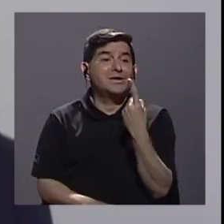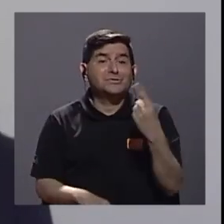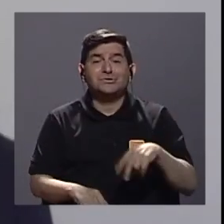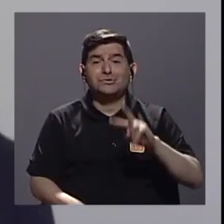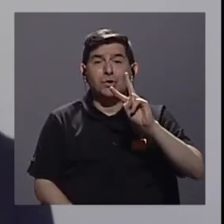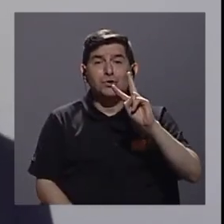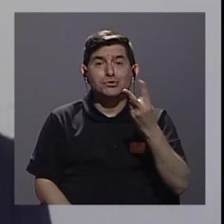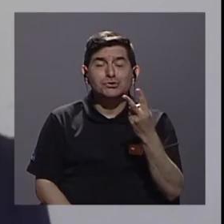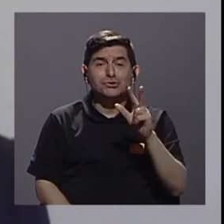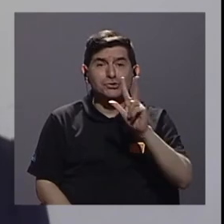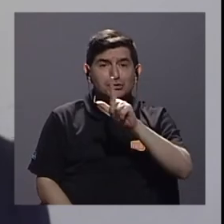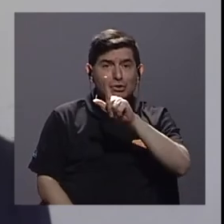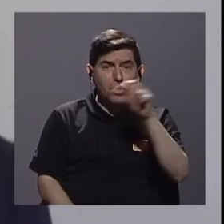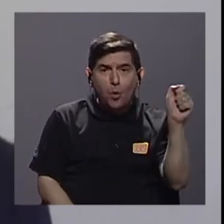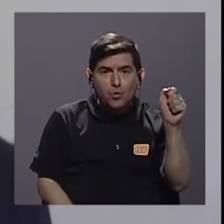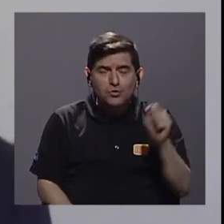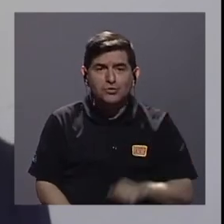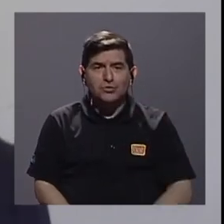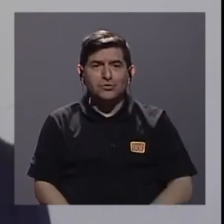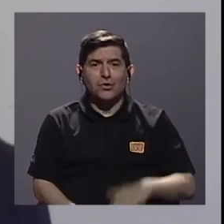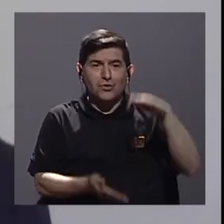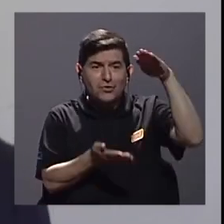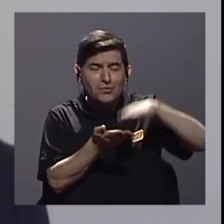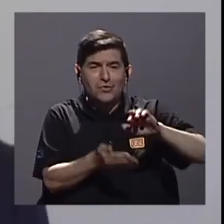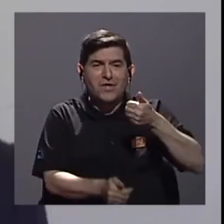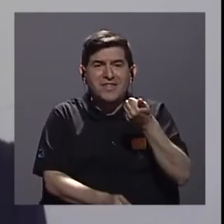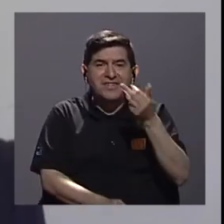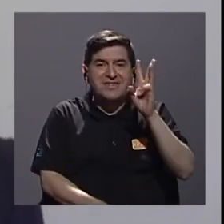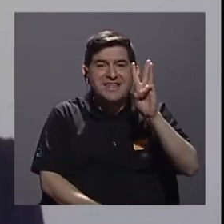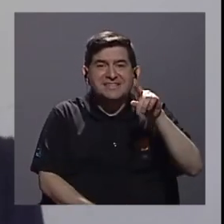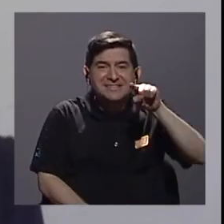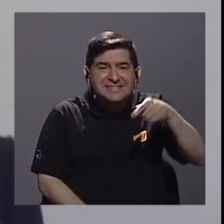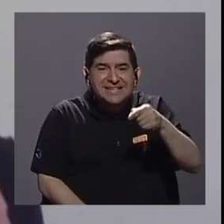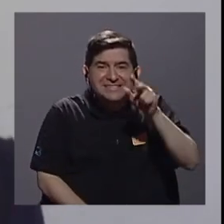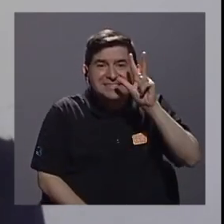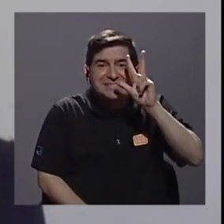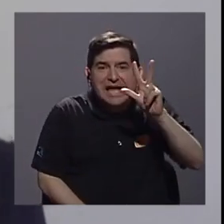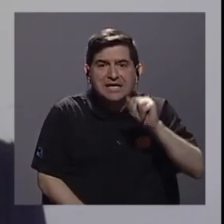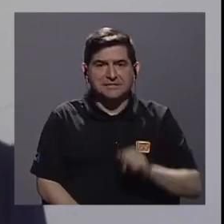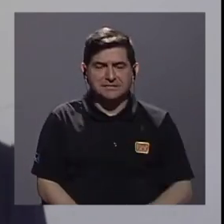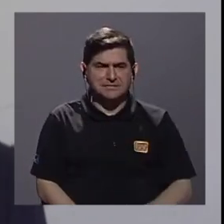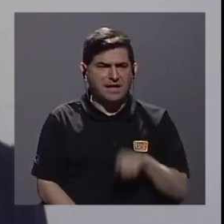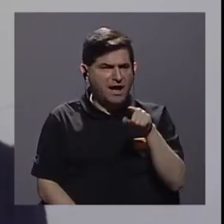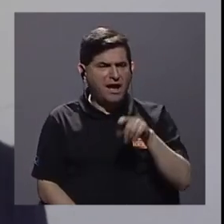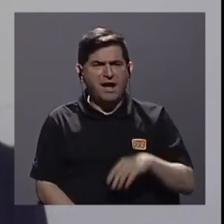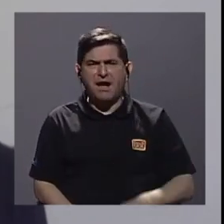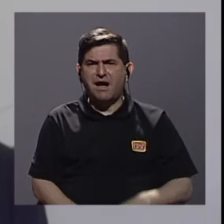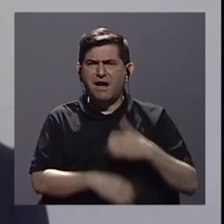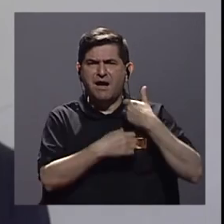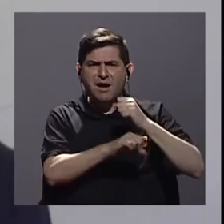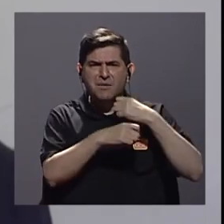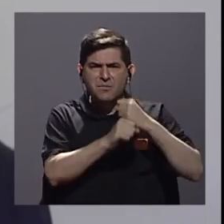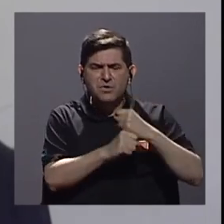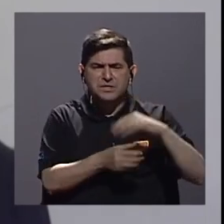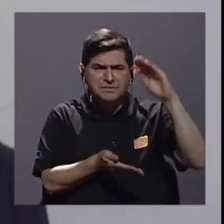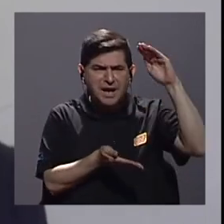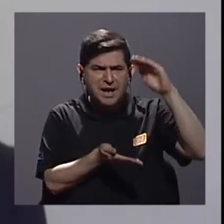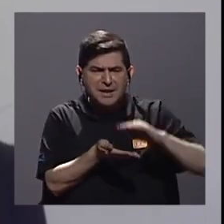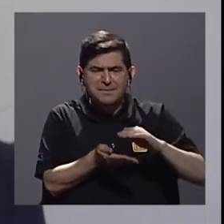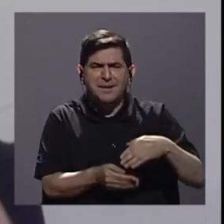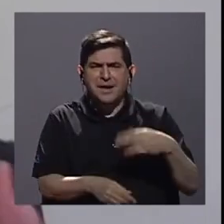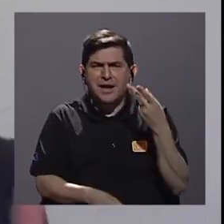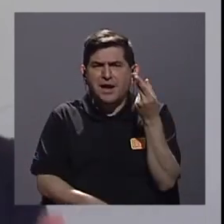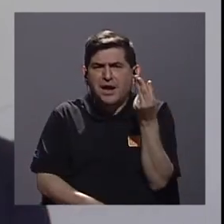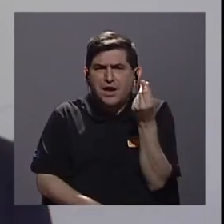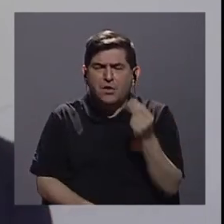el segundo trimestre la disminución fue del 16,3%, ¿verdad? Entonces, ¿cuáles son esas municipalidades que están recibiendo menos recursos,